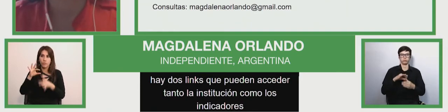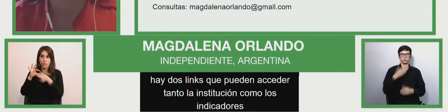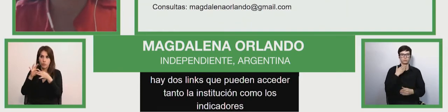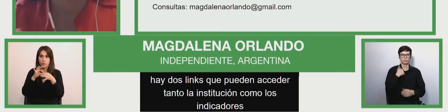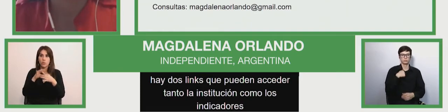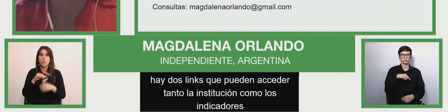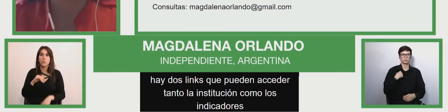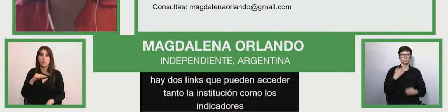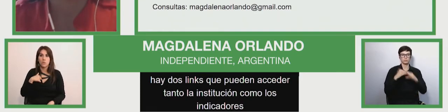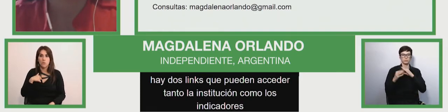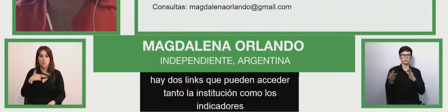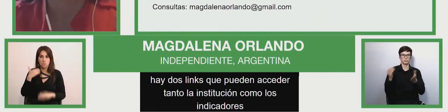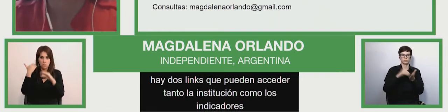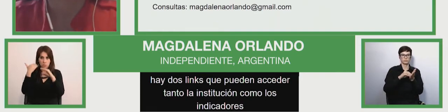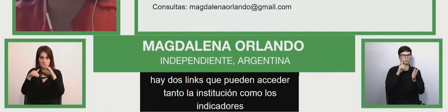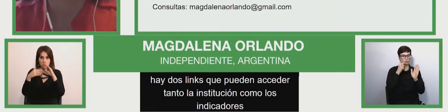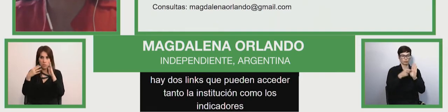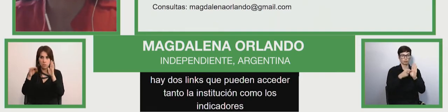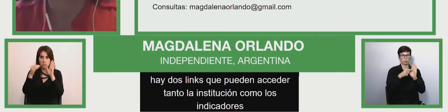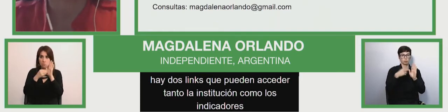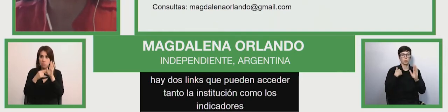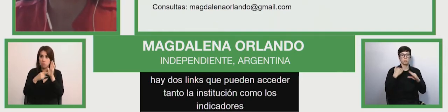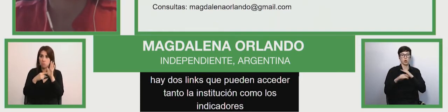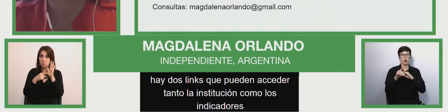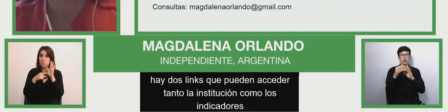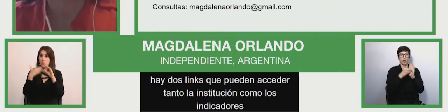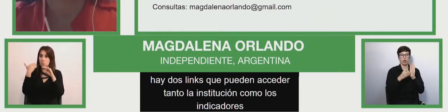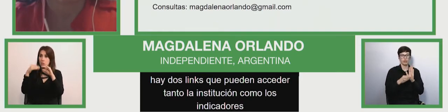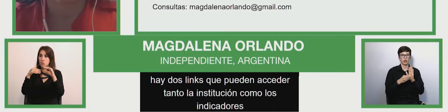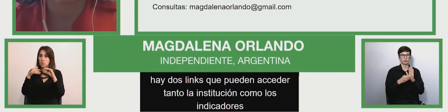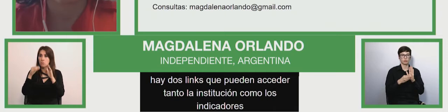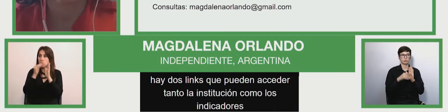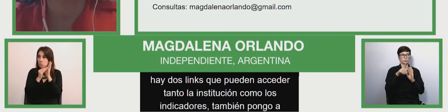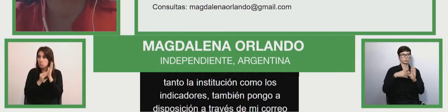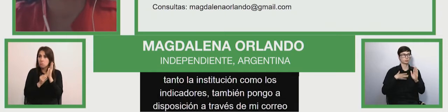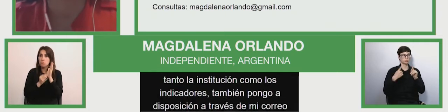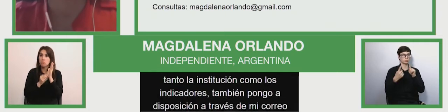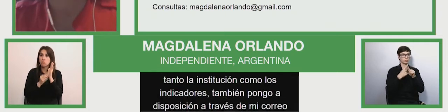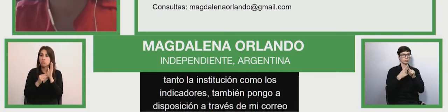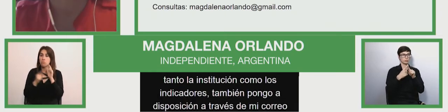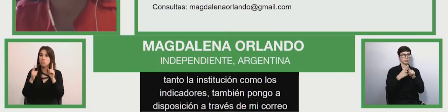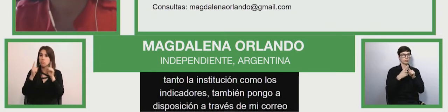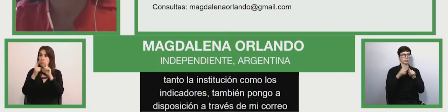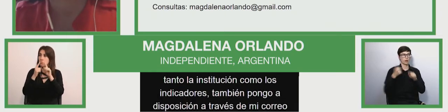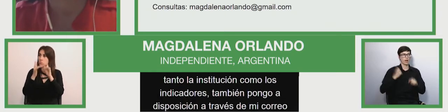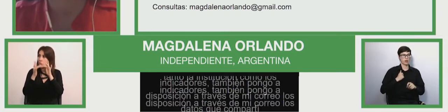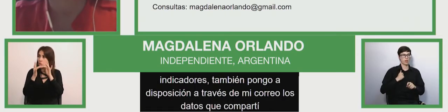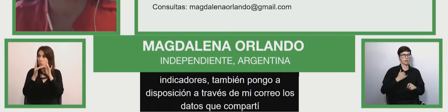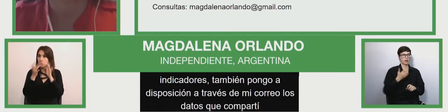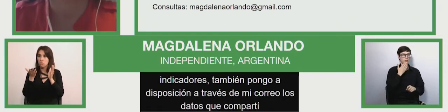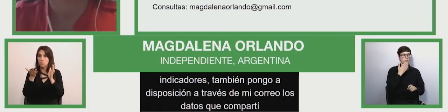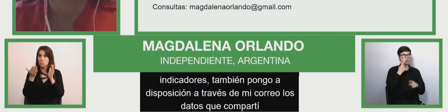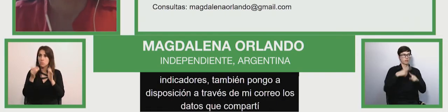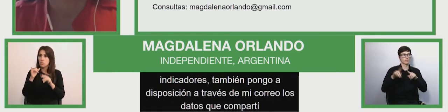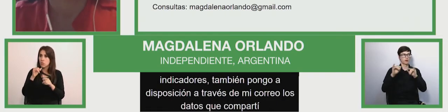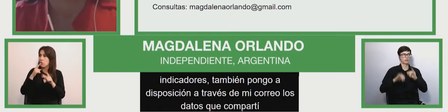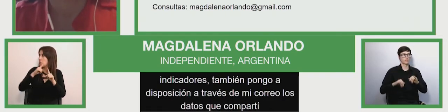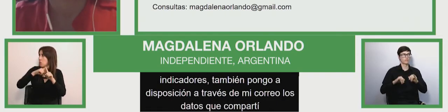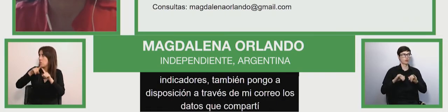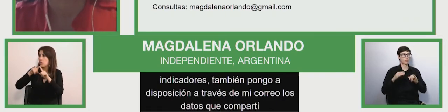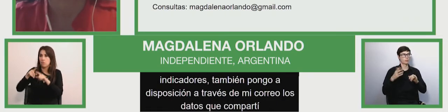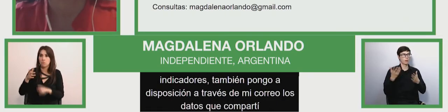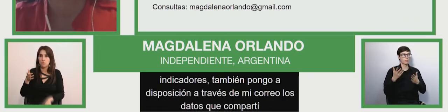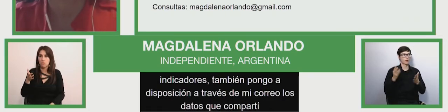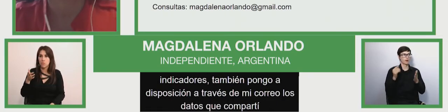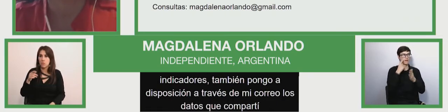correo, los datos que compartí de New Brunswick Canadá y las maneras posibles de medir